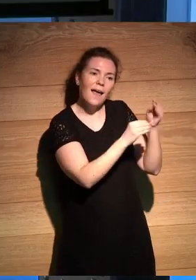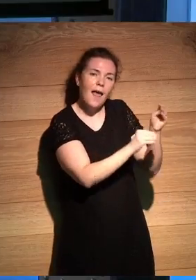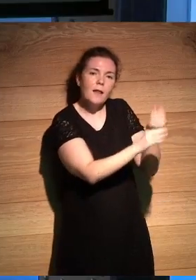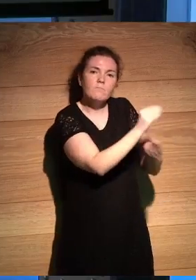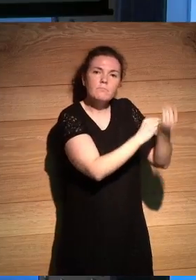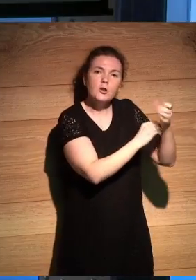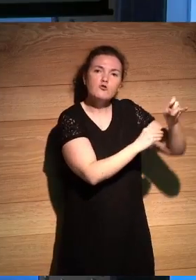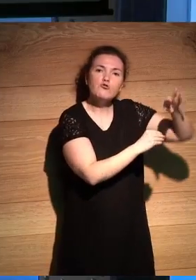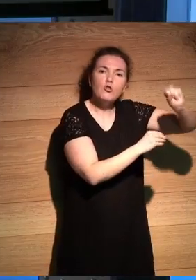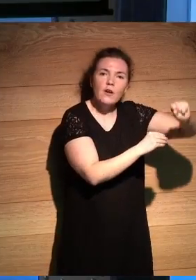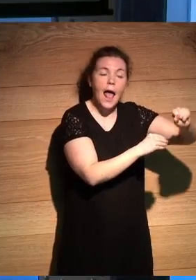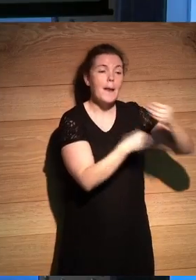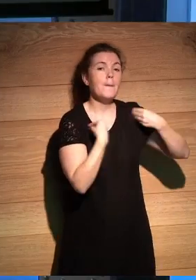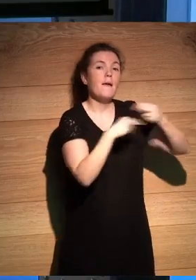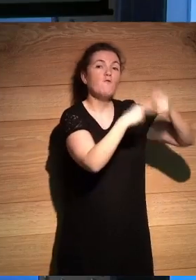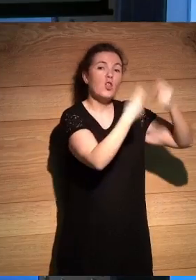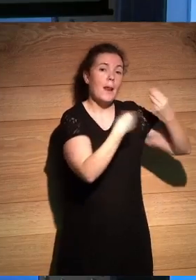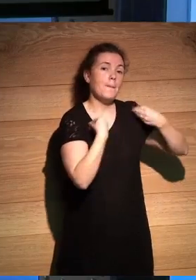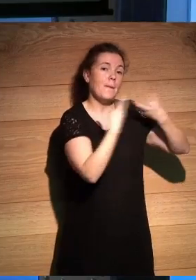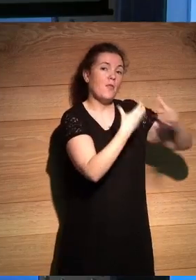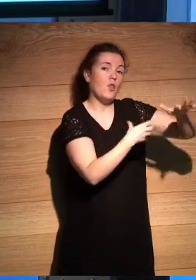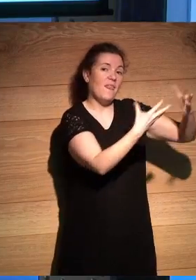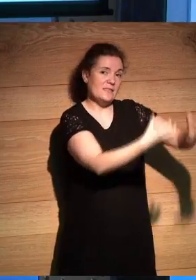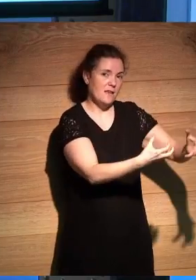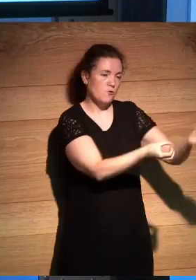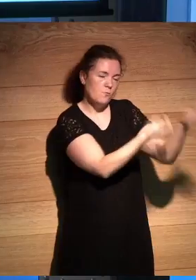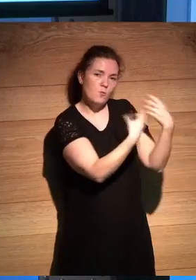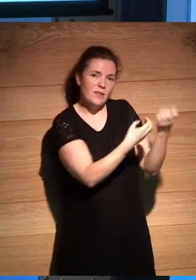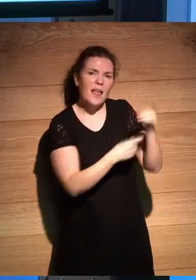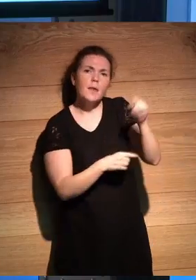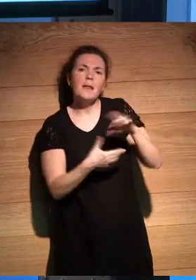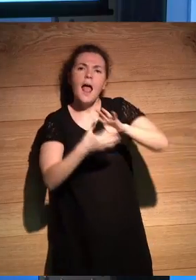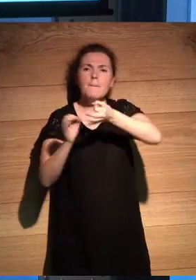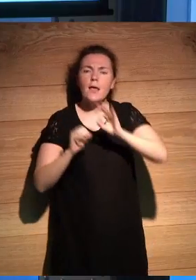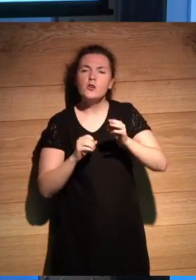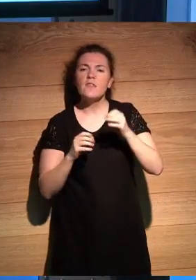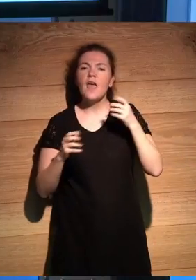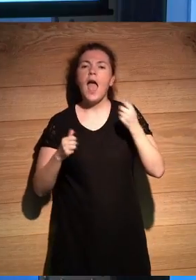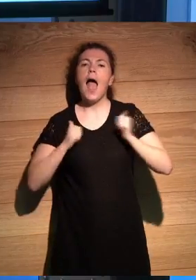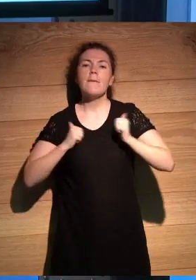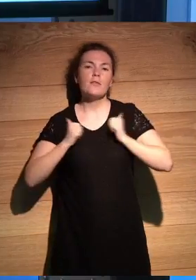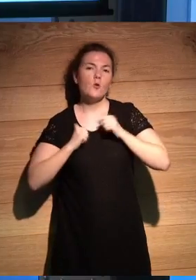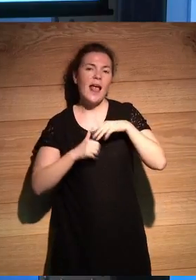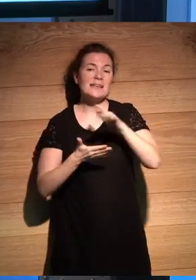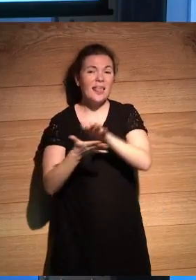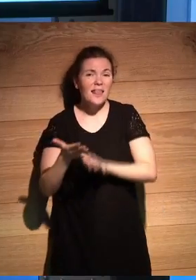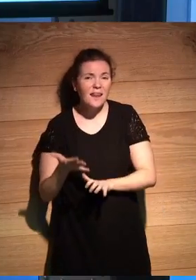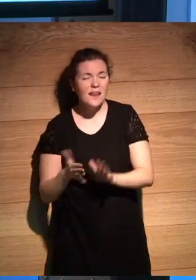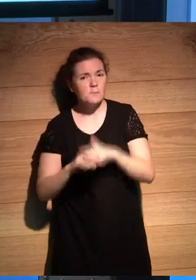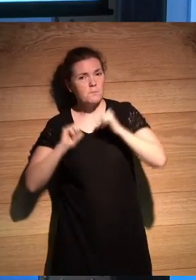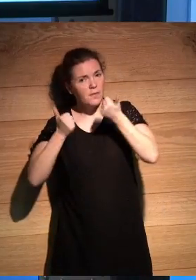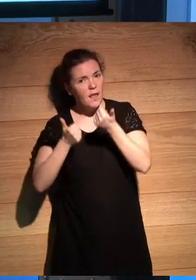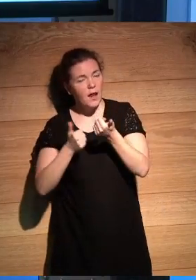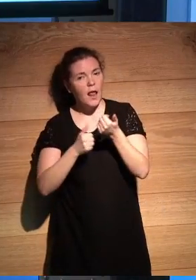viviendo en la frontera y en el desierto. También trabajamos con los amigos de Aventuras Literarias para que podamos construir